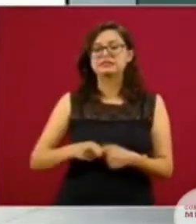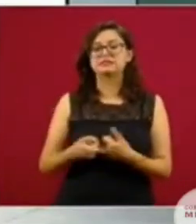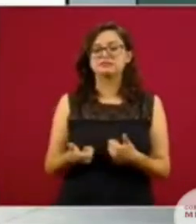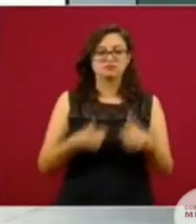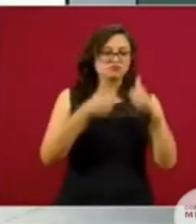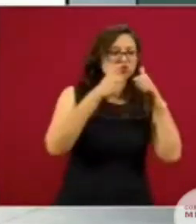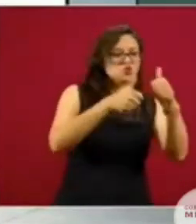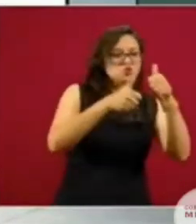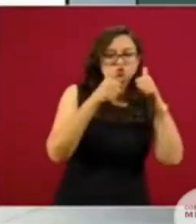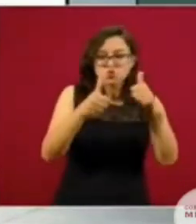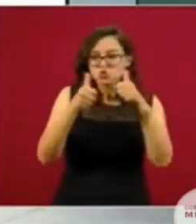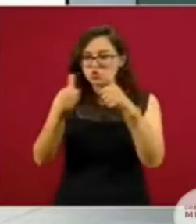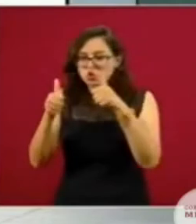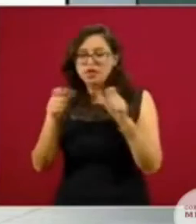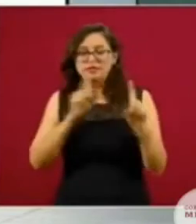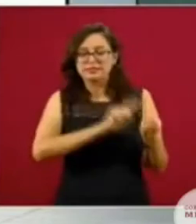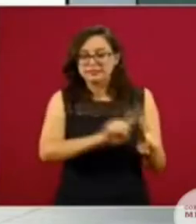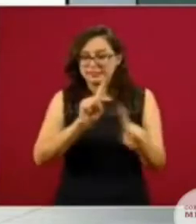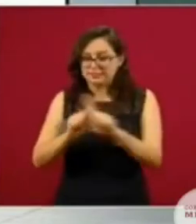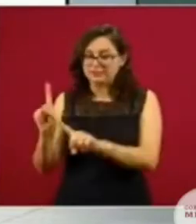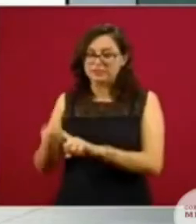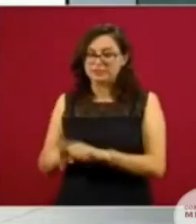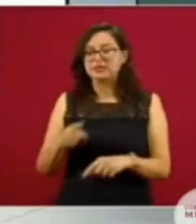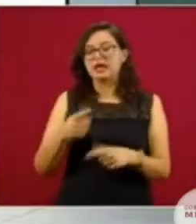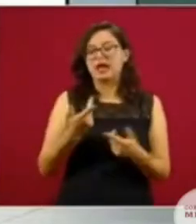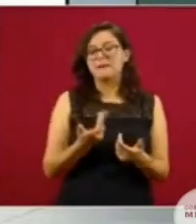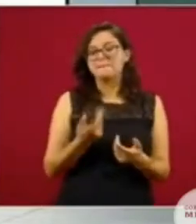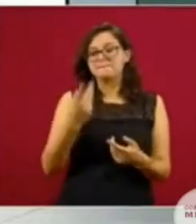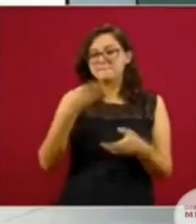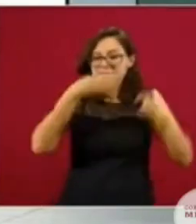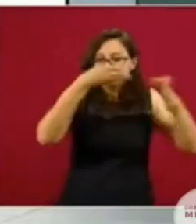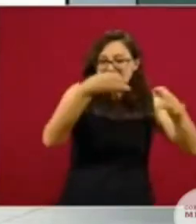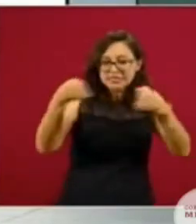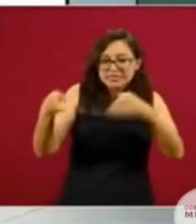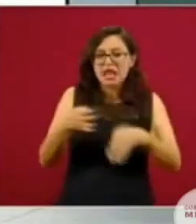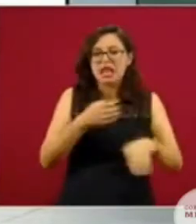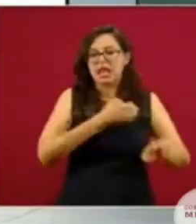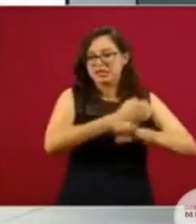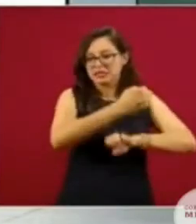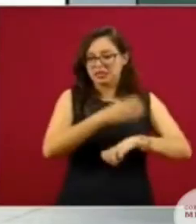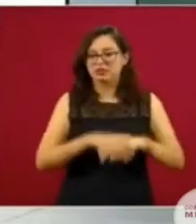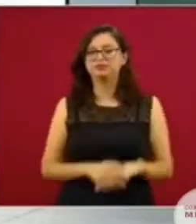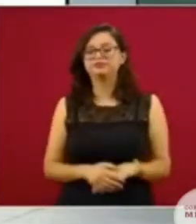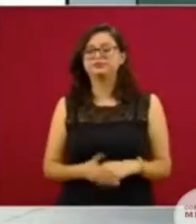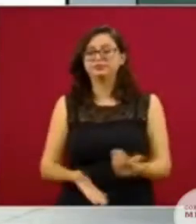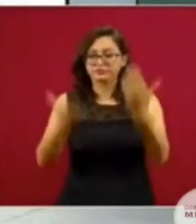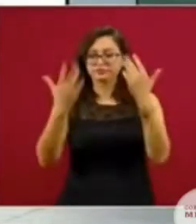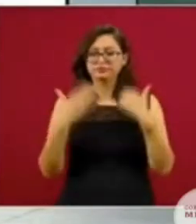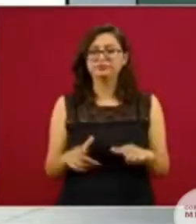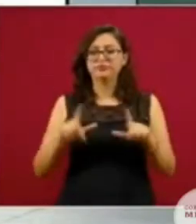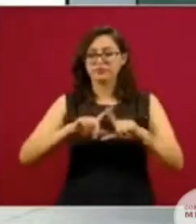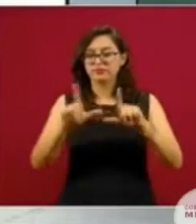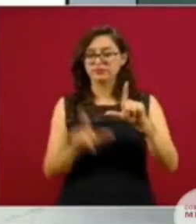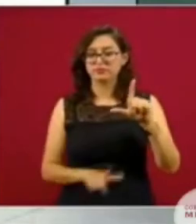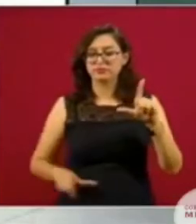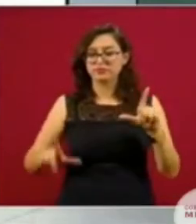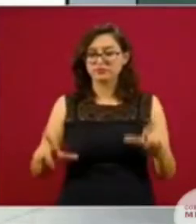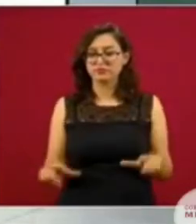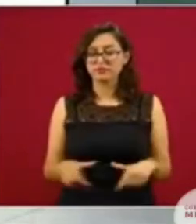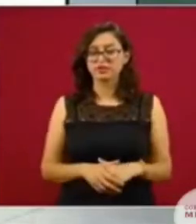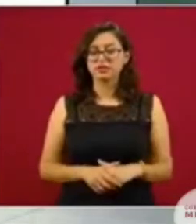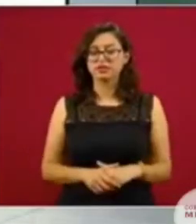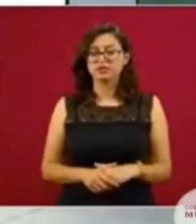ejecutando las acciones específicas que se necesitan para cada estado. Vamos a ver en el nivel nacional, la siguiente